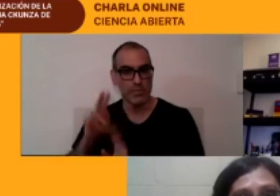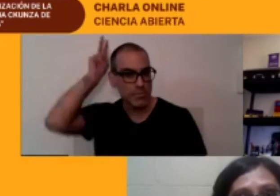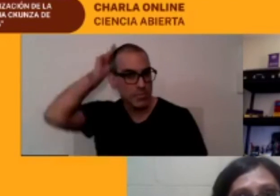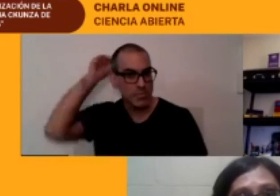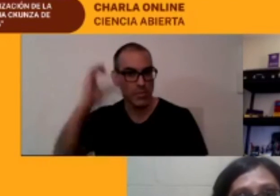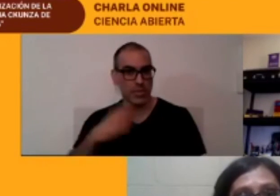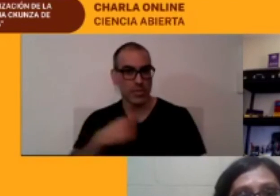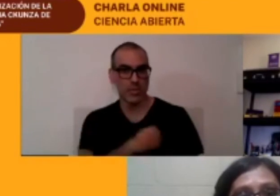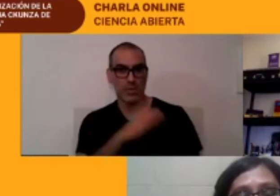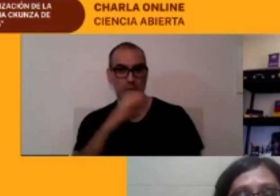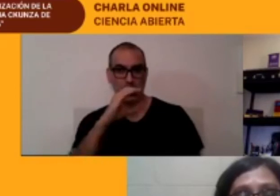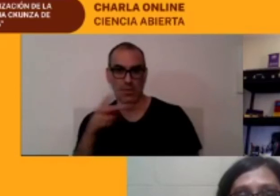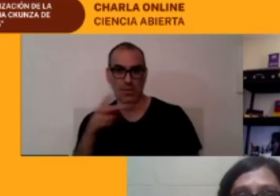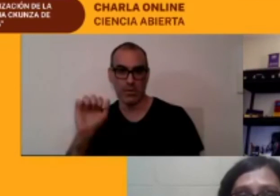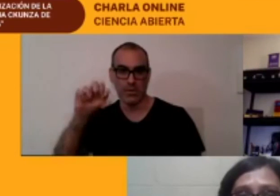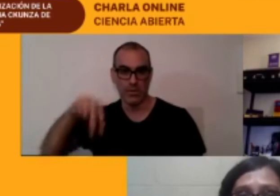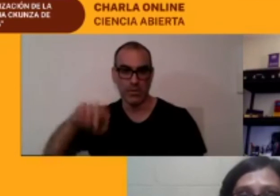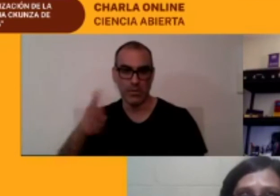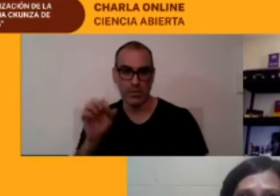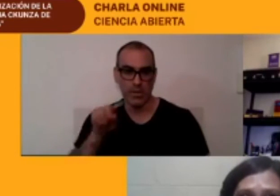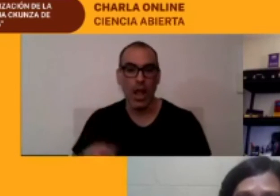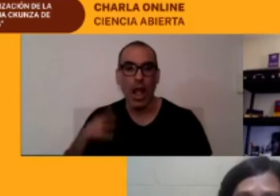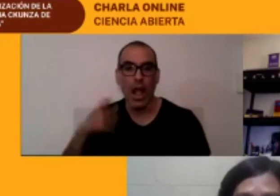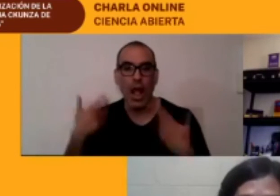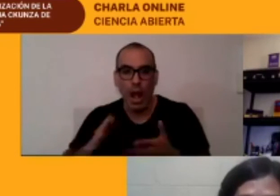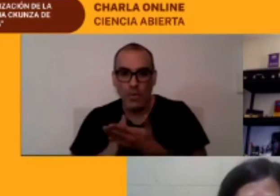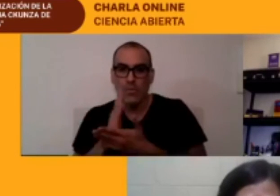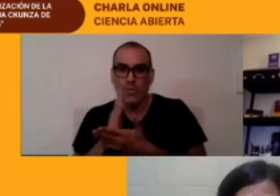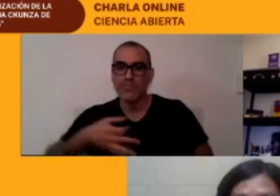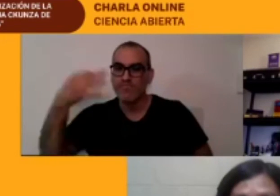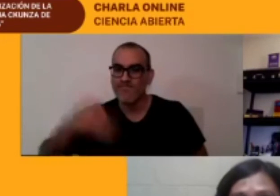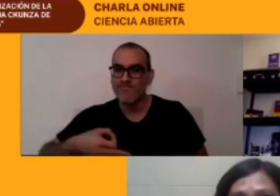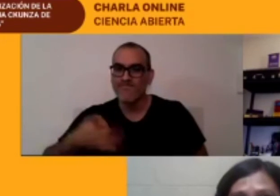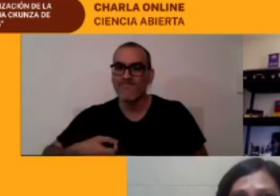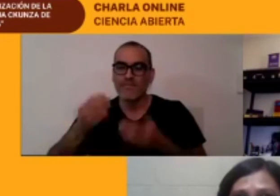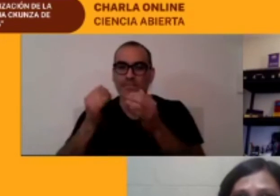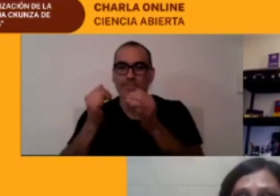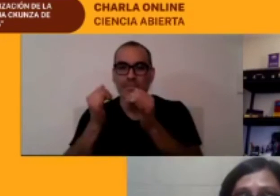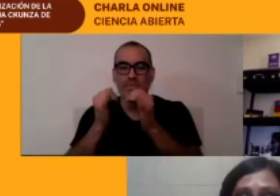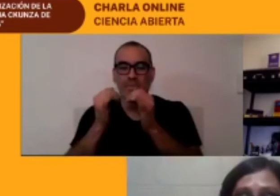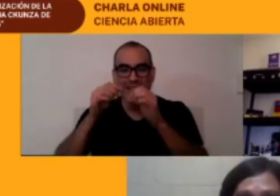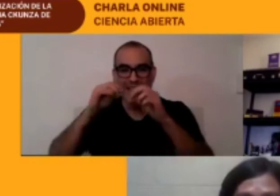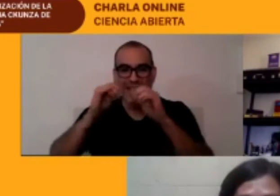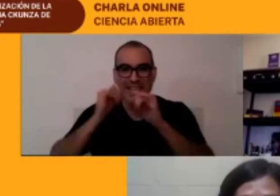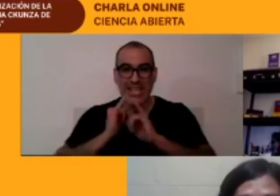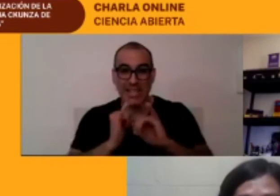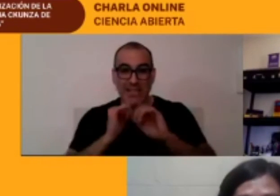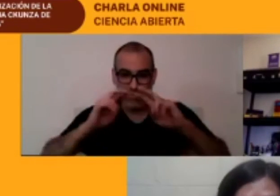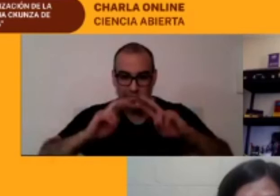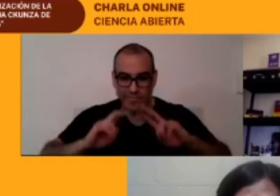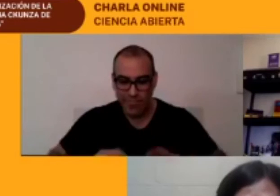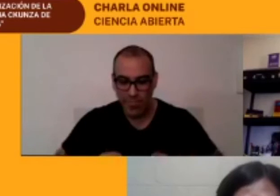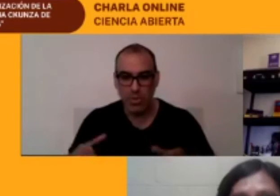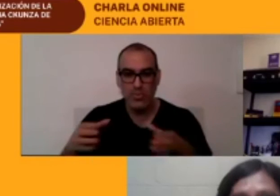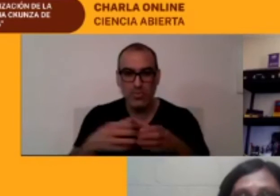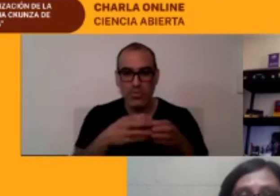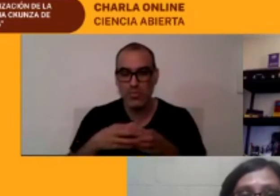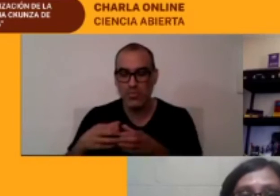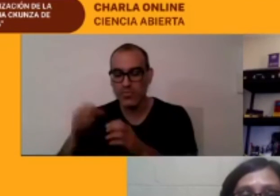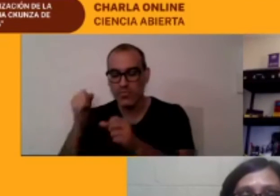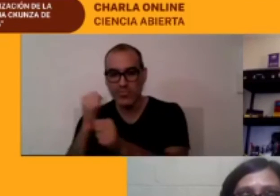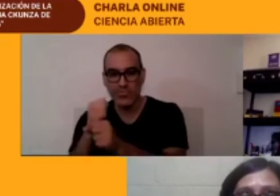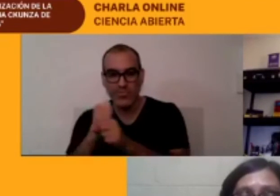empezando a realizar estudios formales se están empezando a formar grupos de trabajo formales frente al estudio y